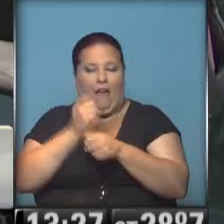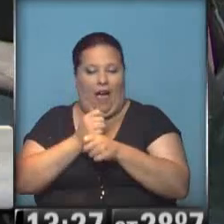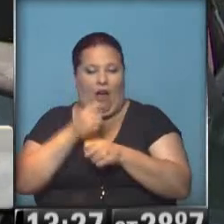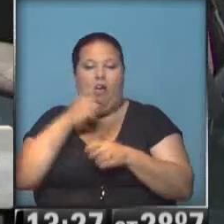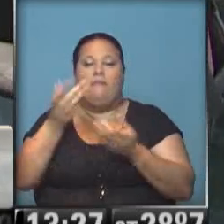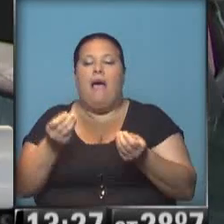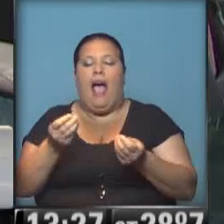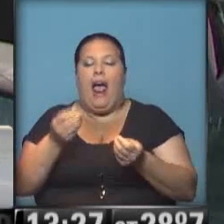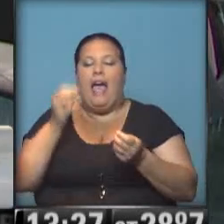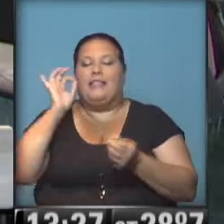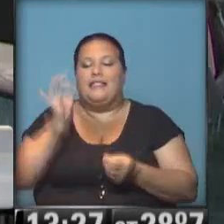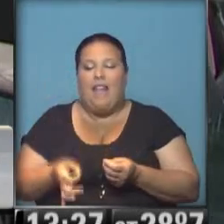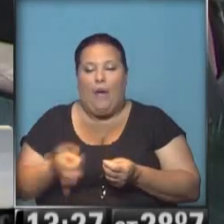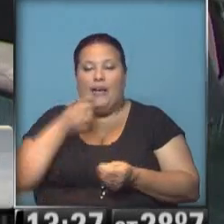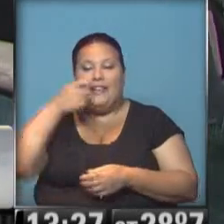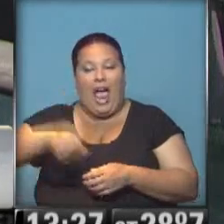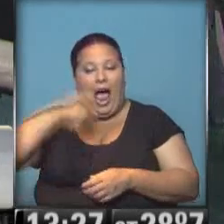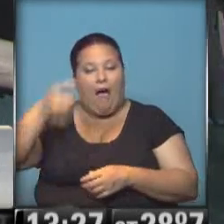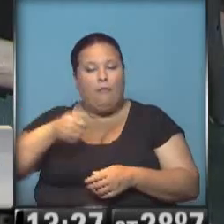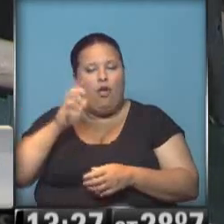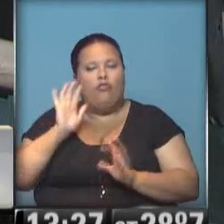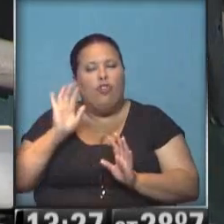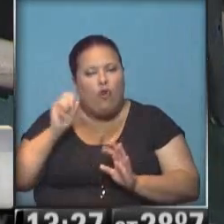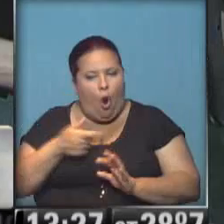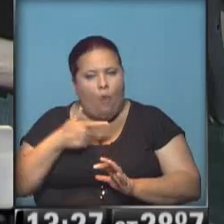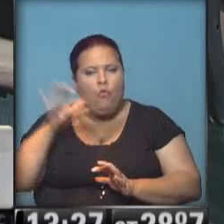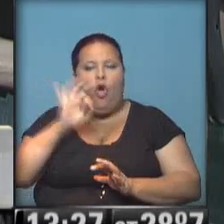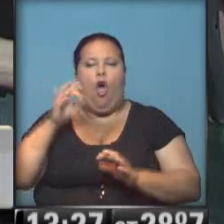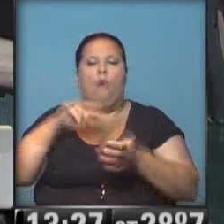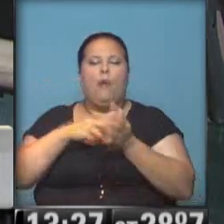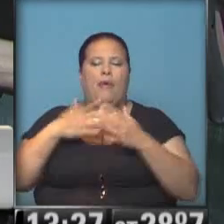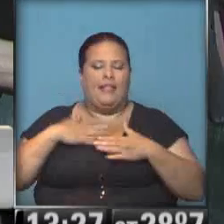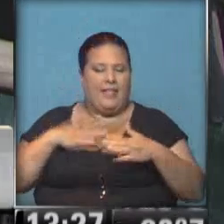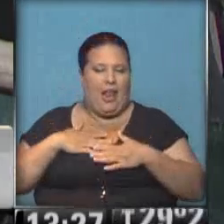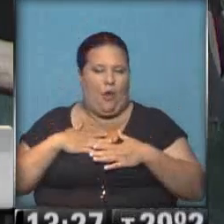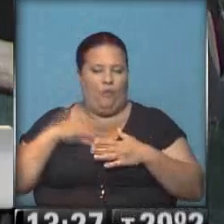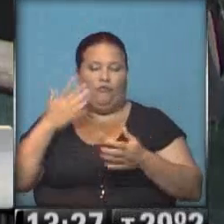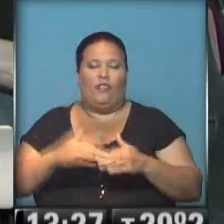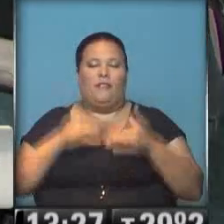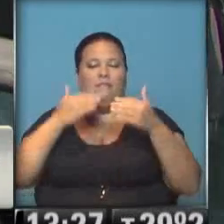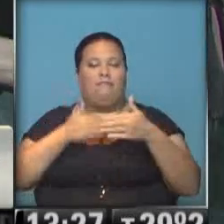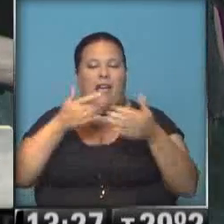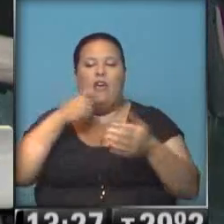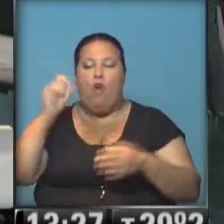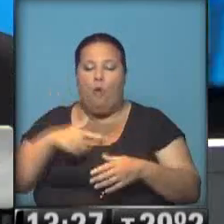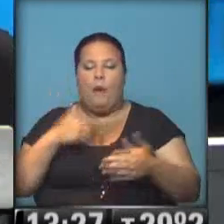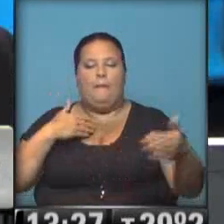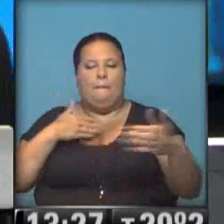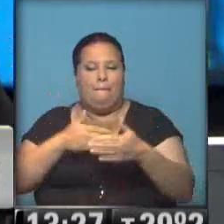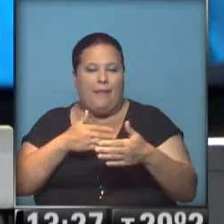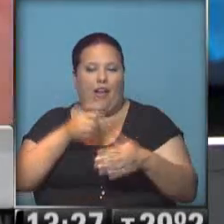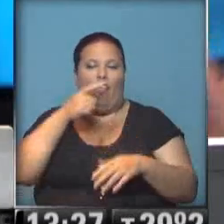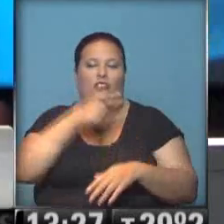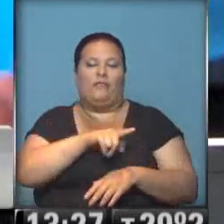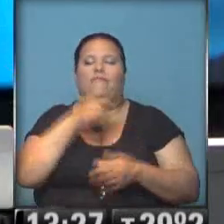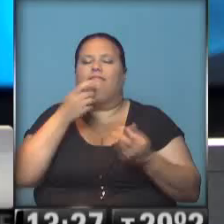efectos de saber si esos aportes son comunes o insalubres. ¿Sí? Lo cual se prorratea con los servicios comunes y reduce la edad. Con lo